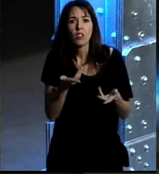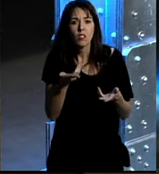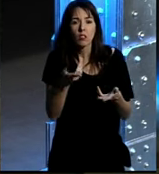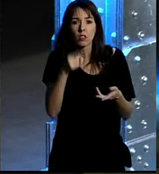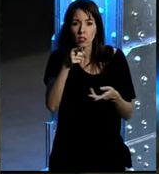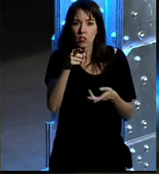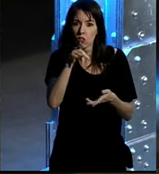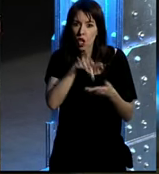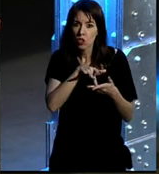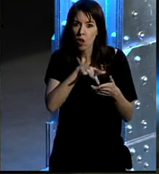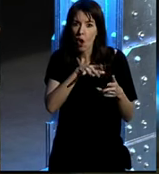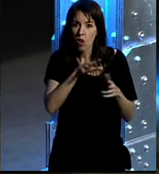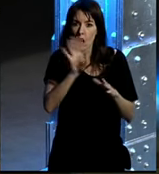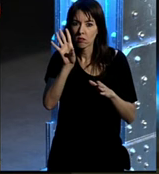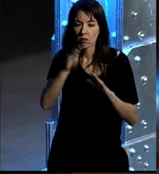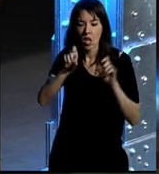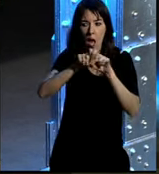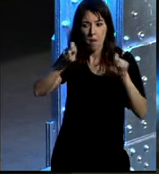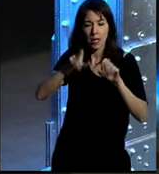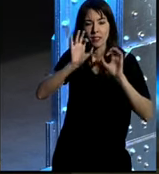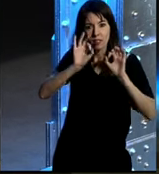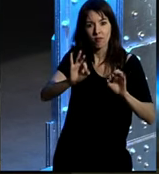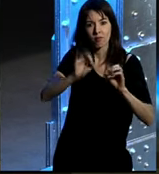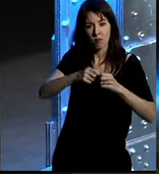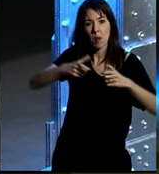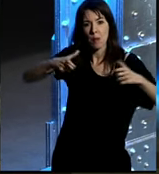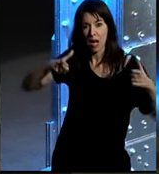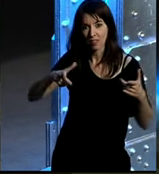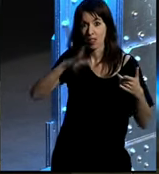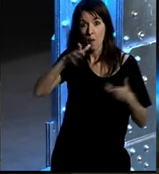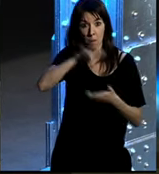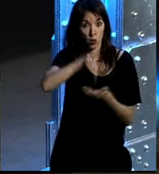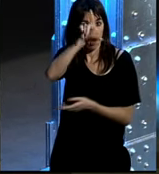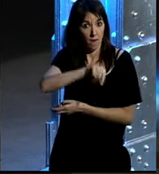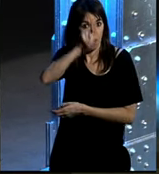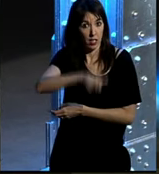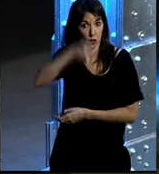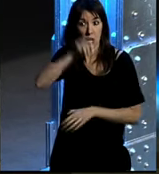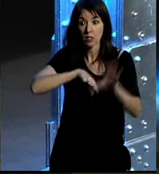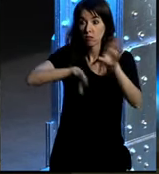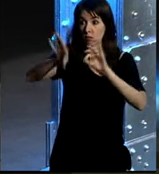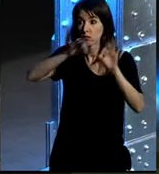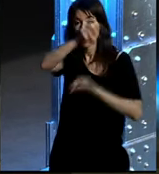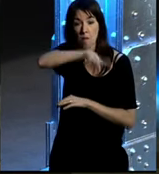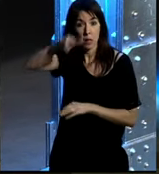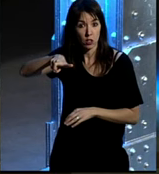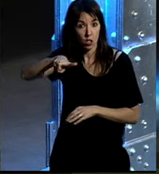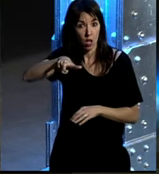esto se va a atender cada vez más en las empresas a buscar gente pues primero porque si es más barato seleccionar personal